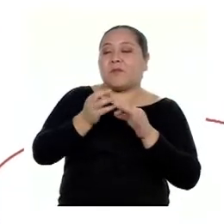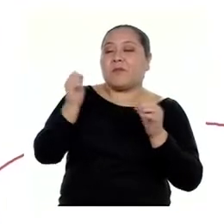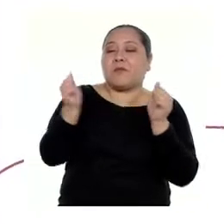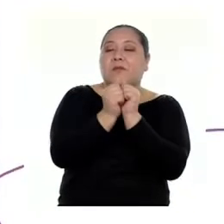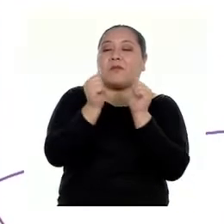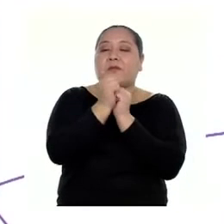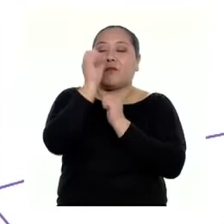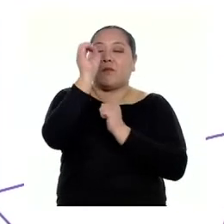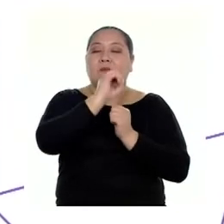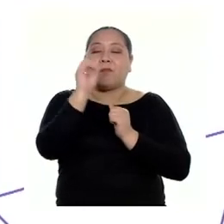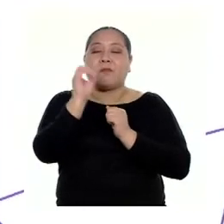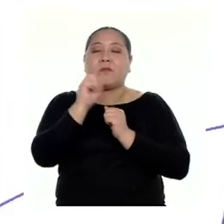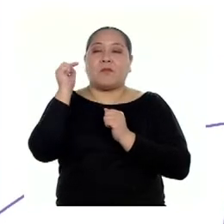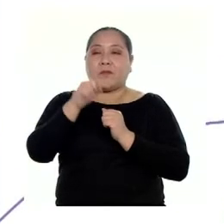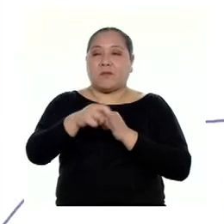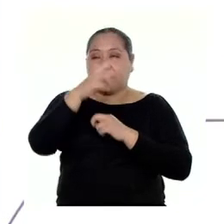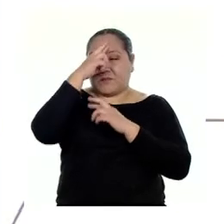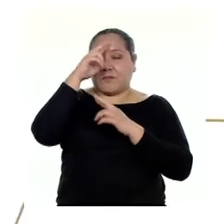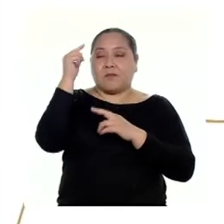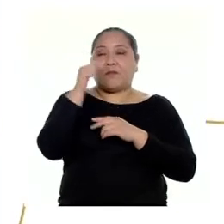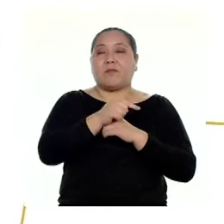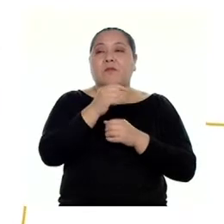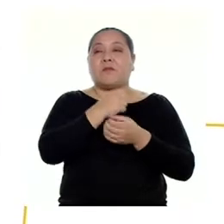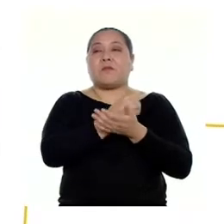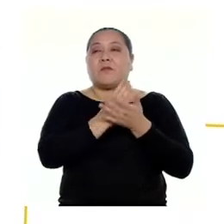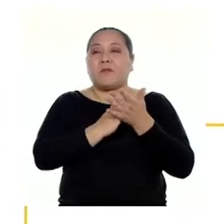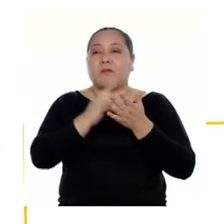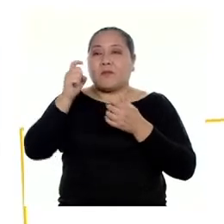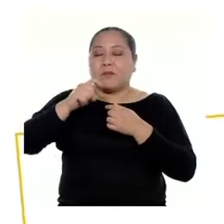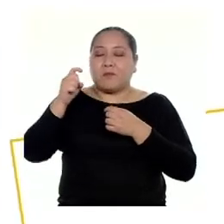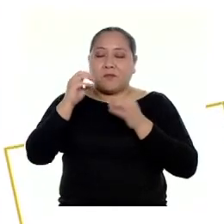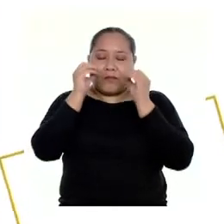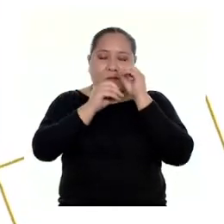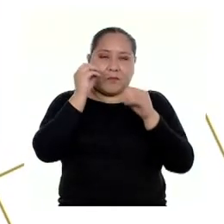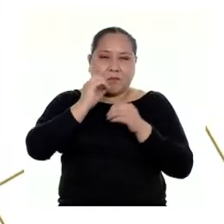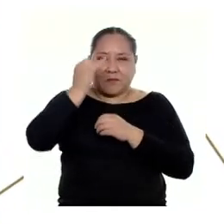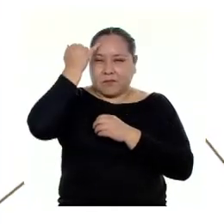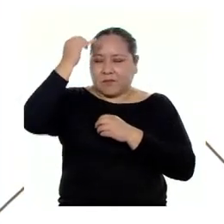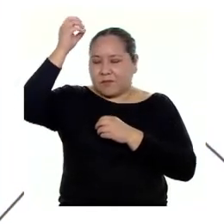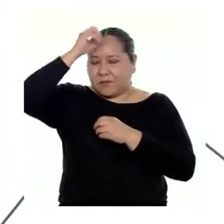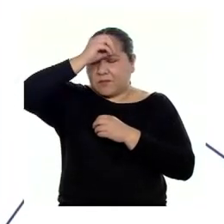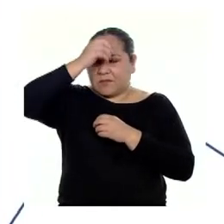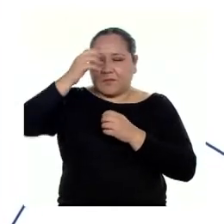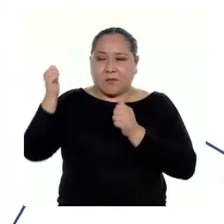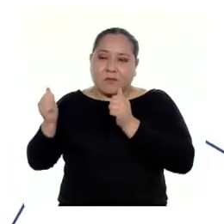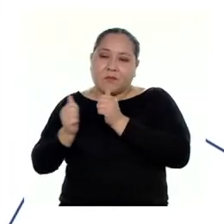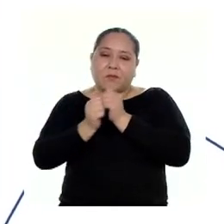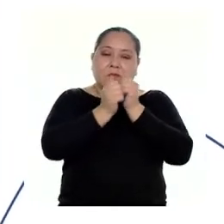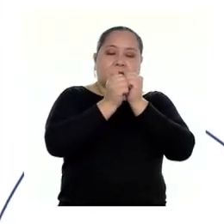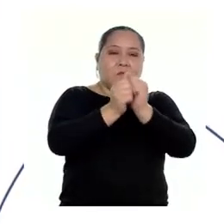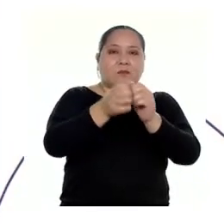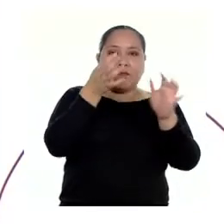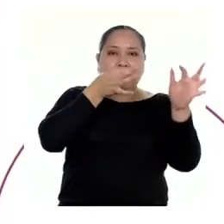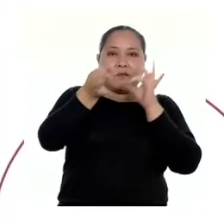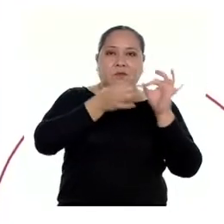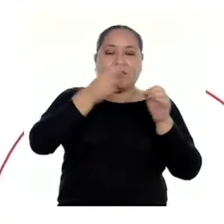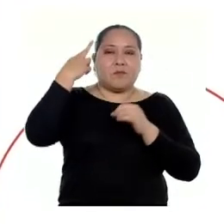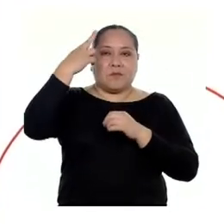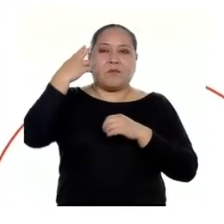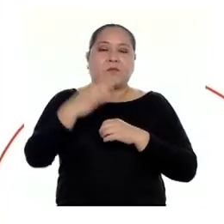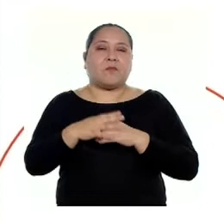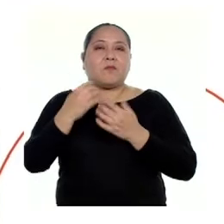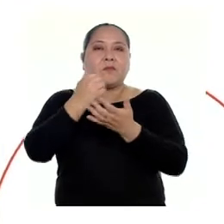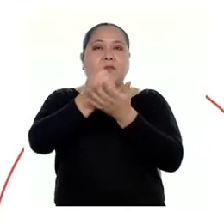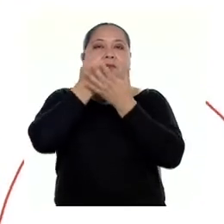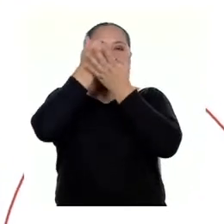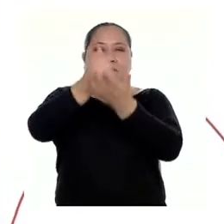Para cumplir con este criterio, debemos tener una postura y acompañar nuestras explicaciones con razones que ayuden